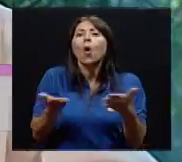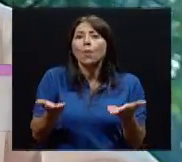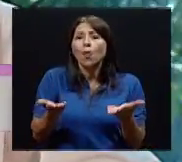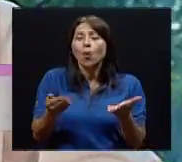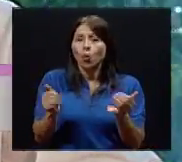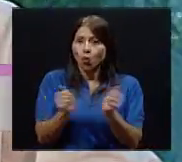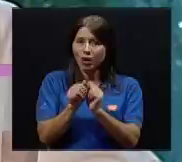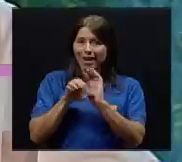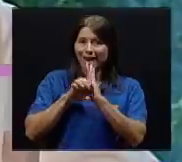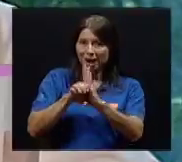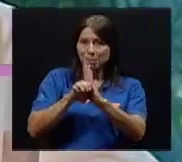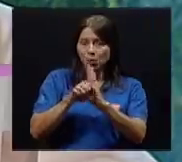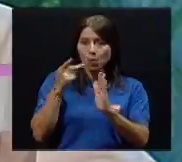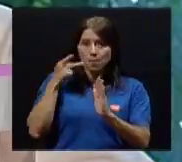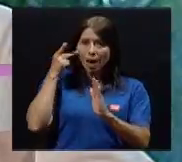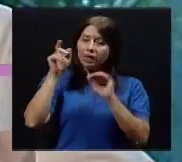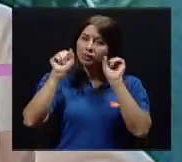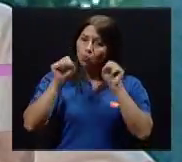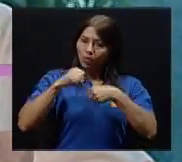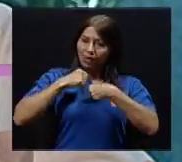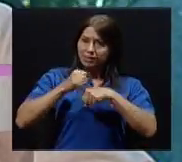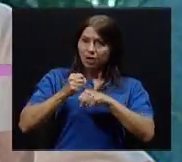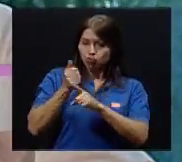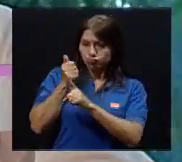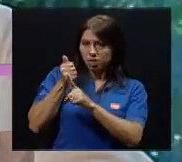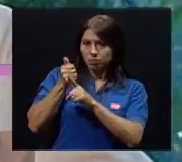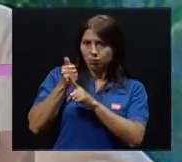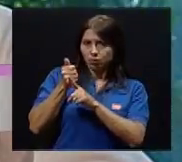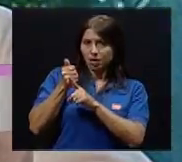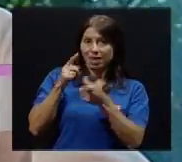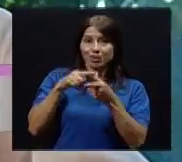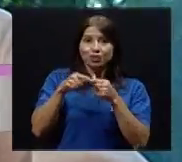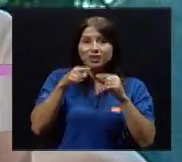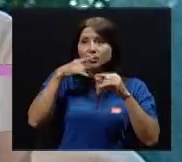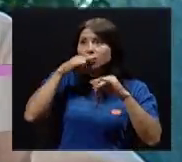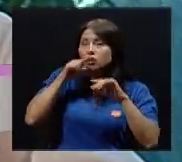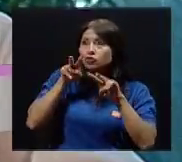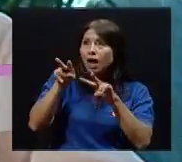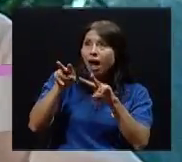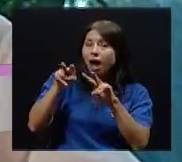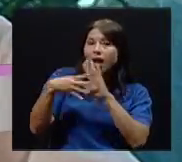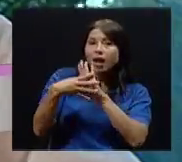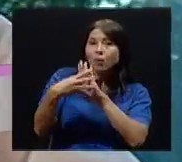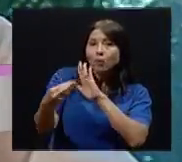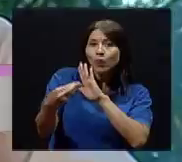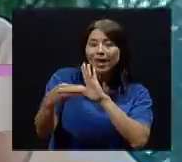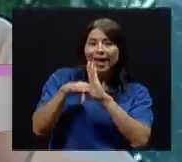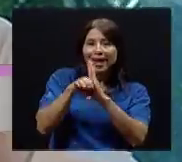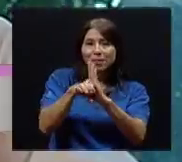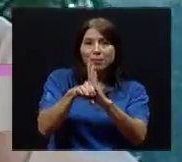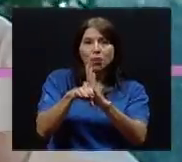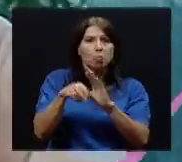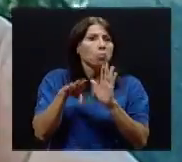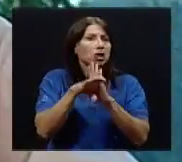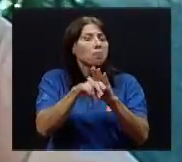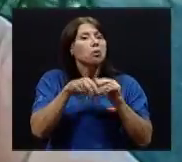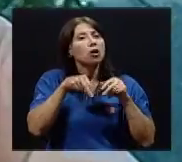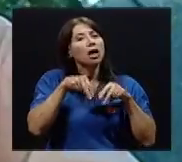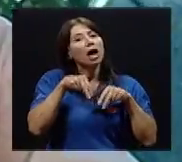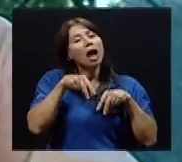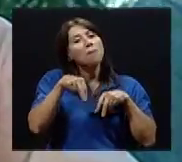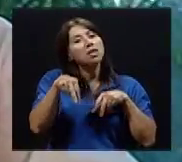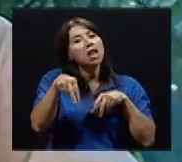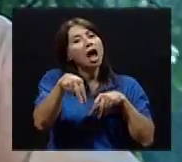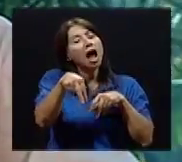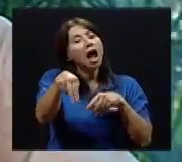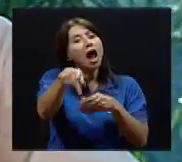pueden dar el ejemplo y llevar a los niños desde chicos para hacer caminadas, actuar física, caminar en los parques, en